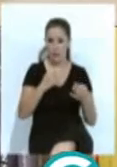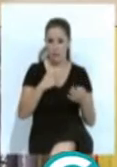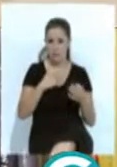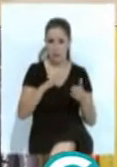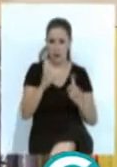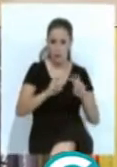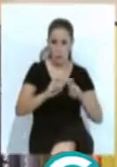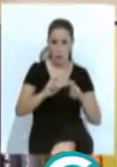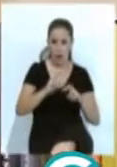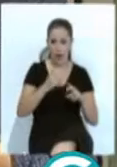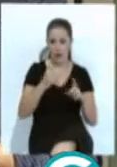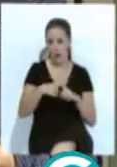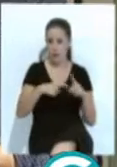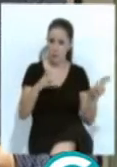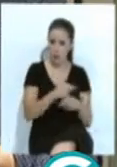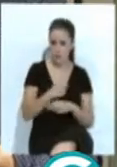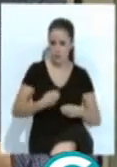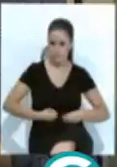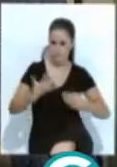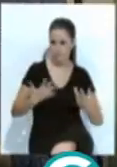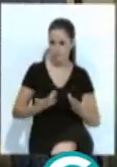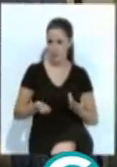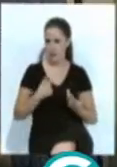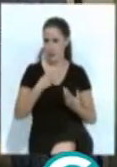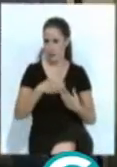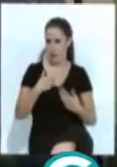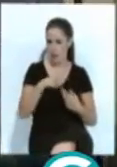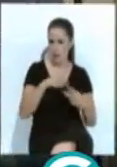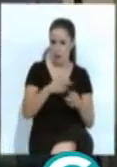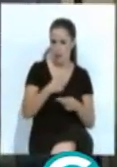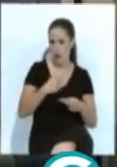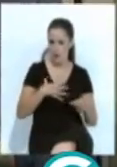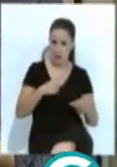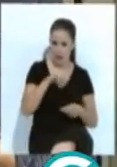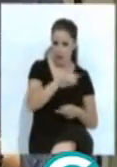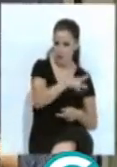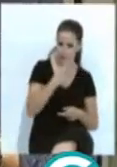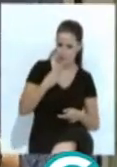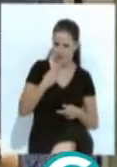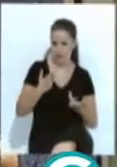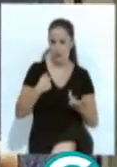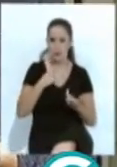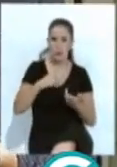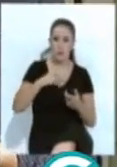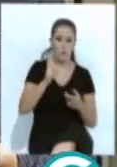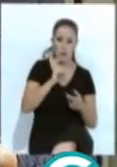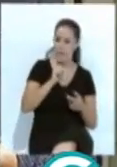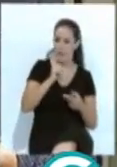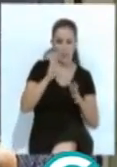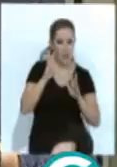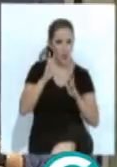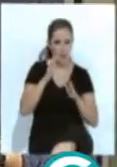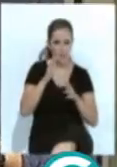prohibido, buscan lo nuevo, son impulsivos, no suelen seguir... es muy difícil que sigan los consejos